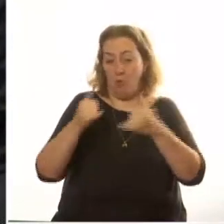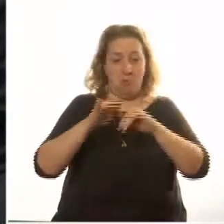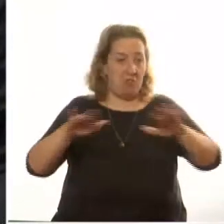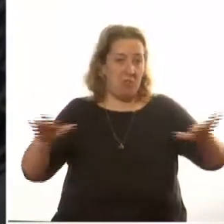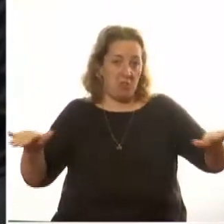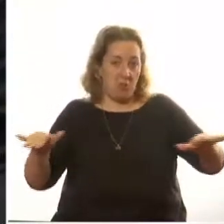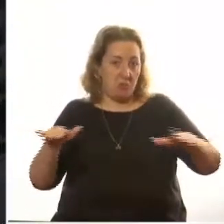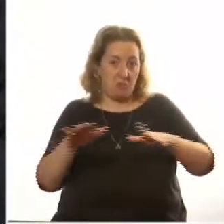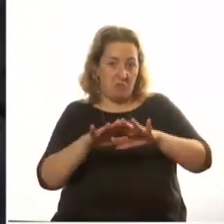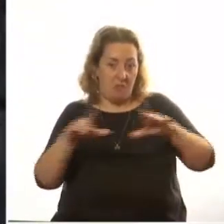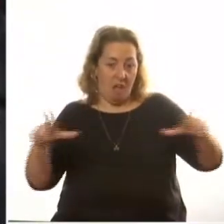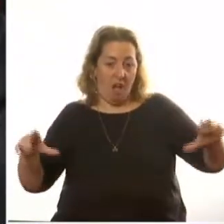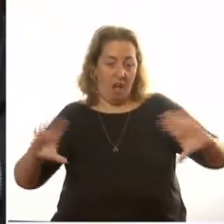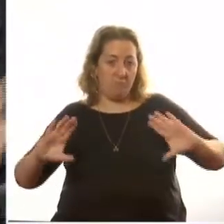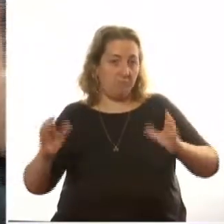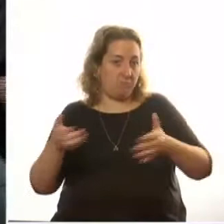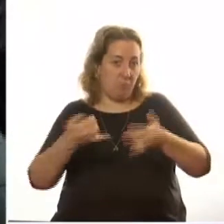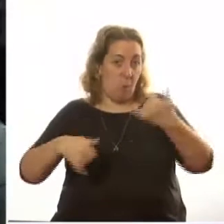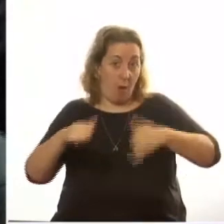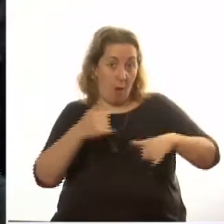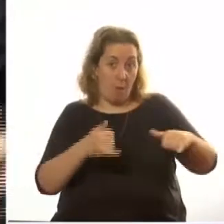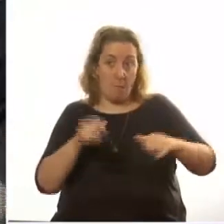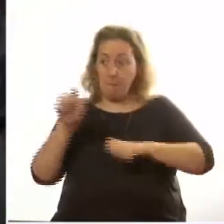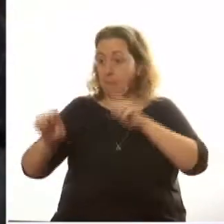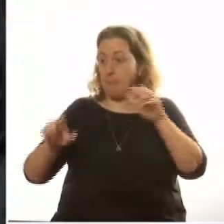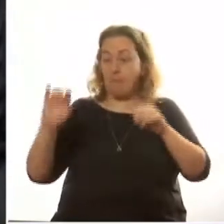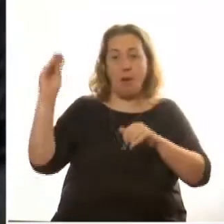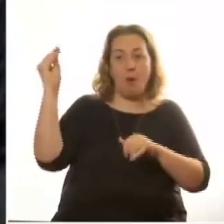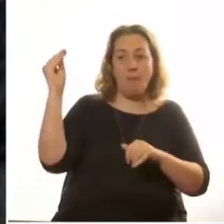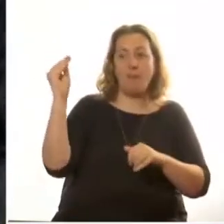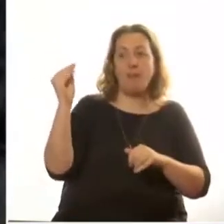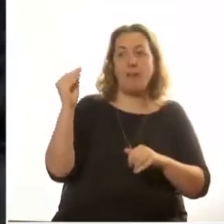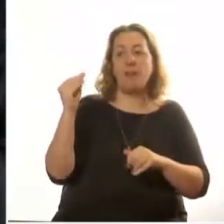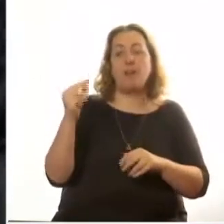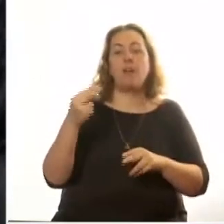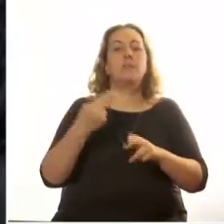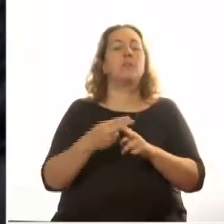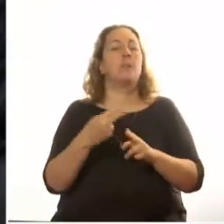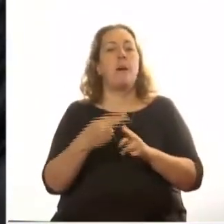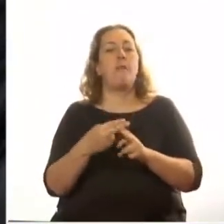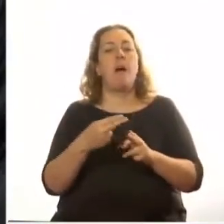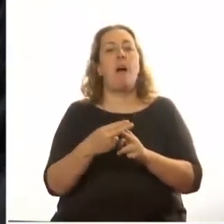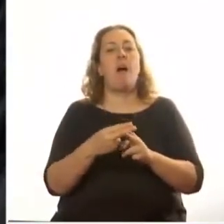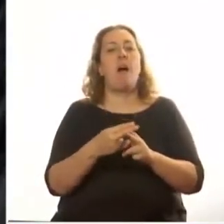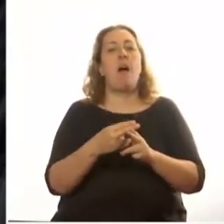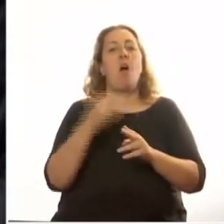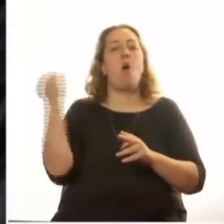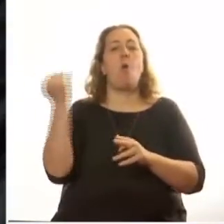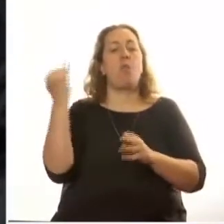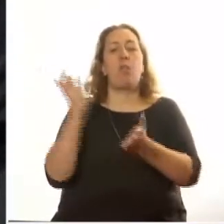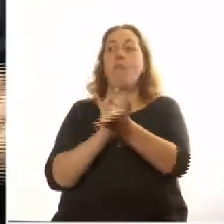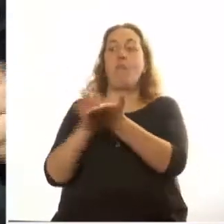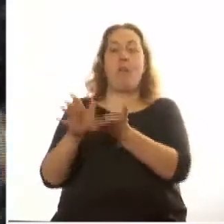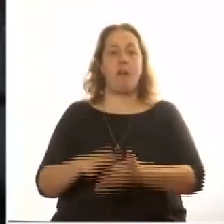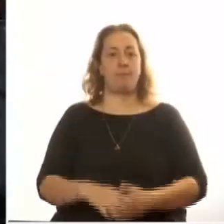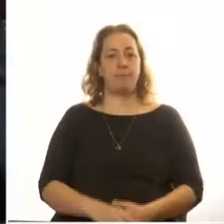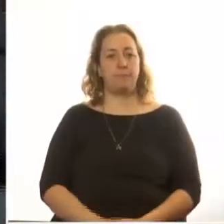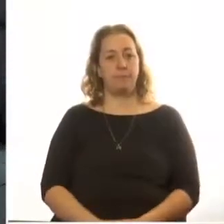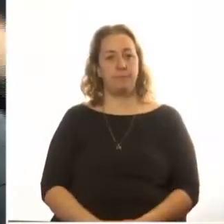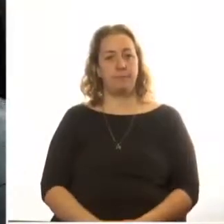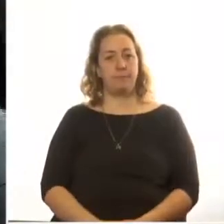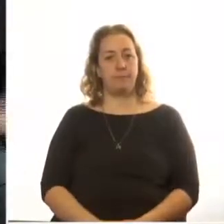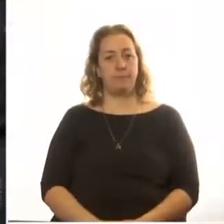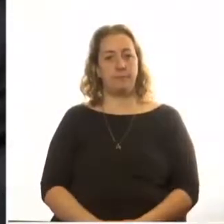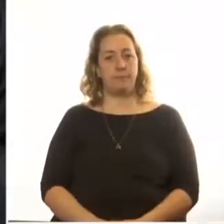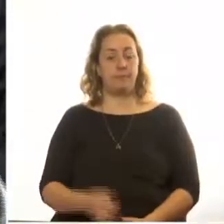en el cual para niños y jóvenes se llamaba Judenraus, judío fuera. Entonces